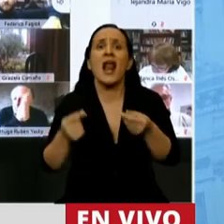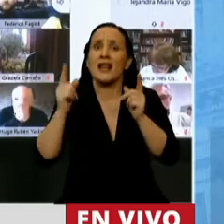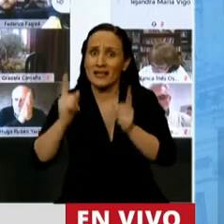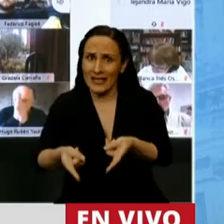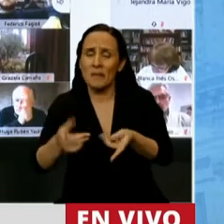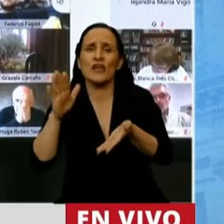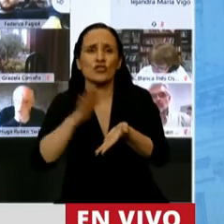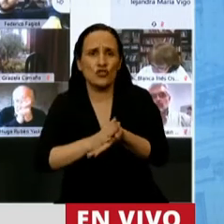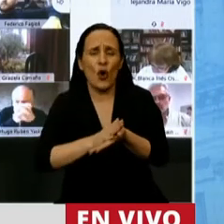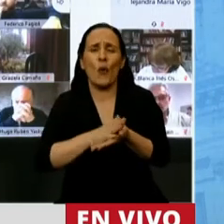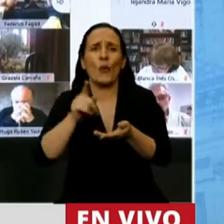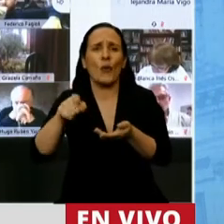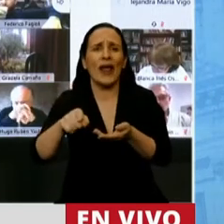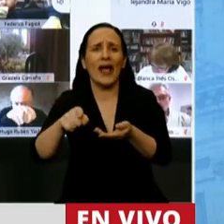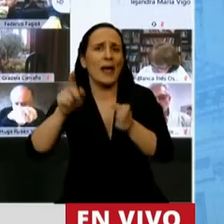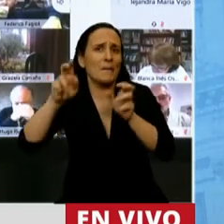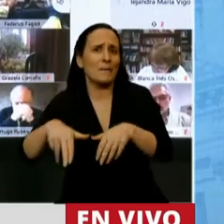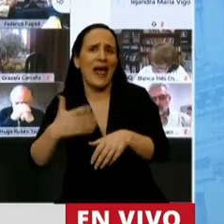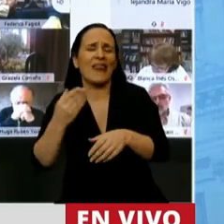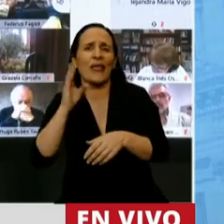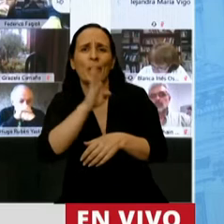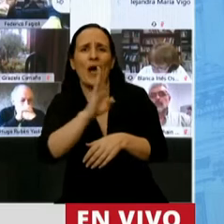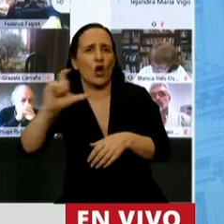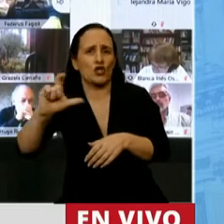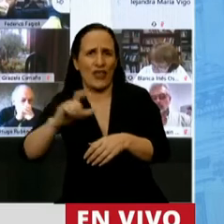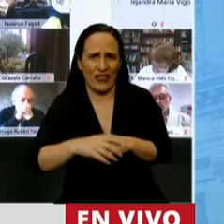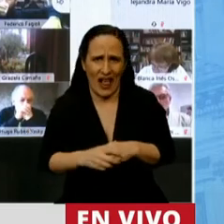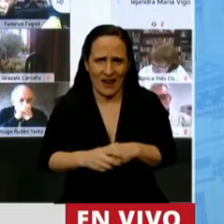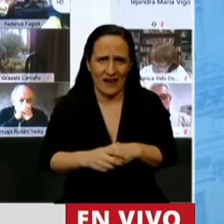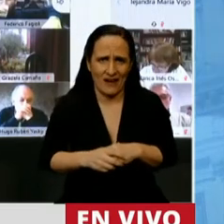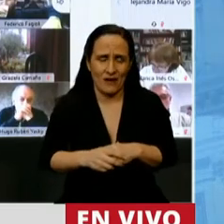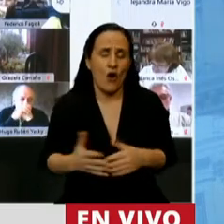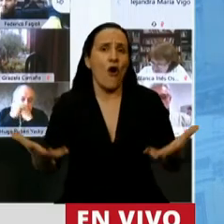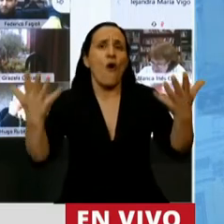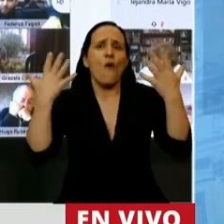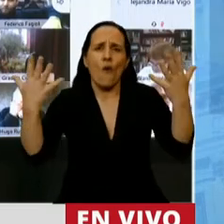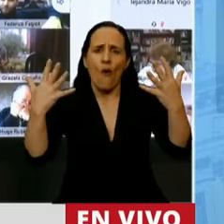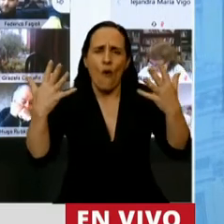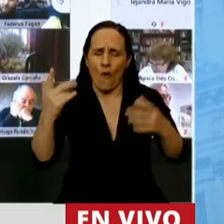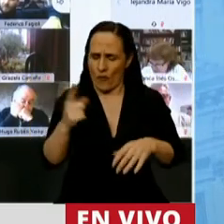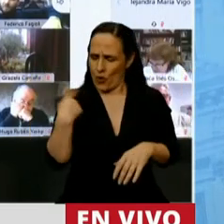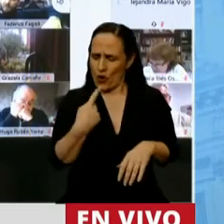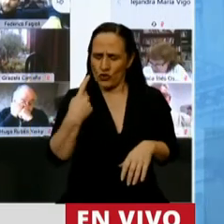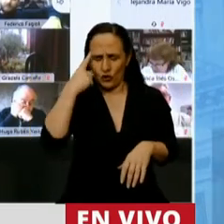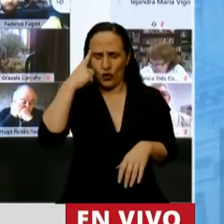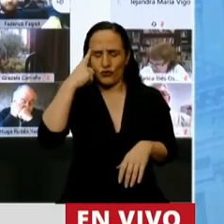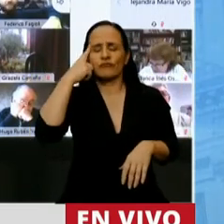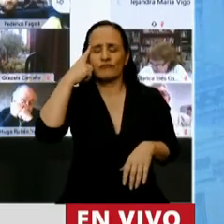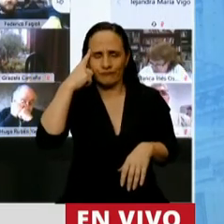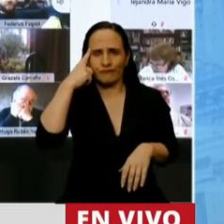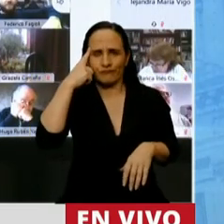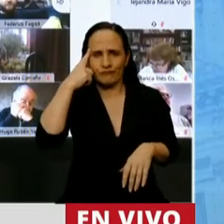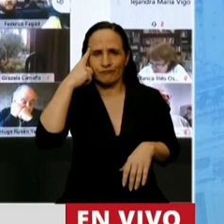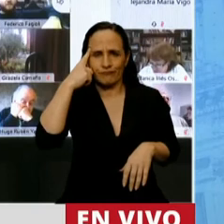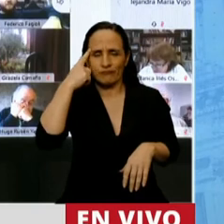las políticas que instrumenta el Banco Central. Por supuesto que ya nos estamos planteando la superación